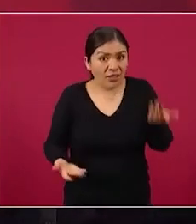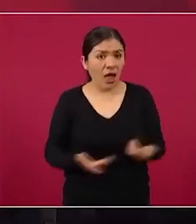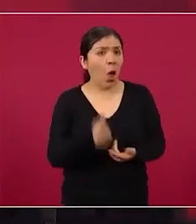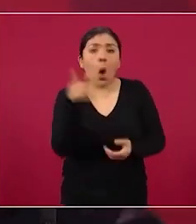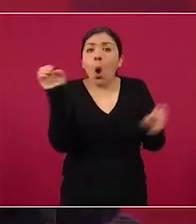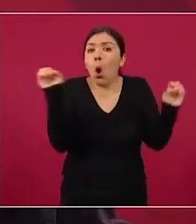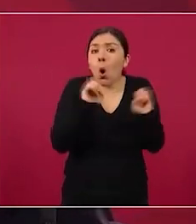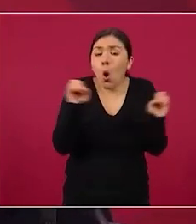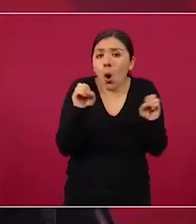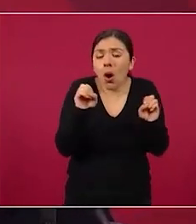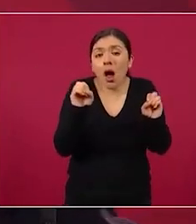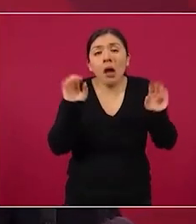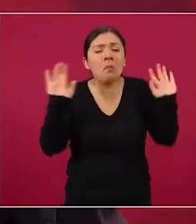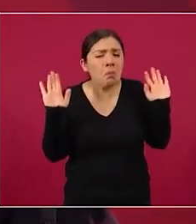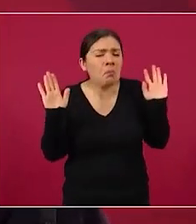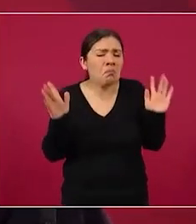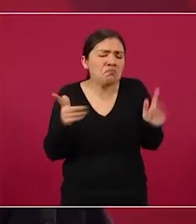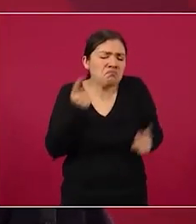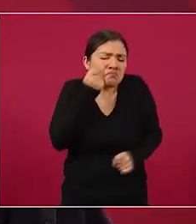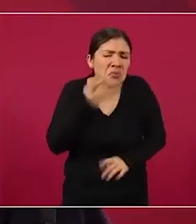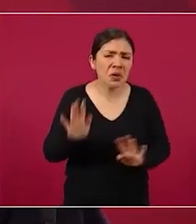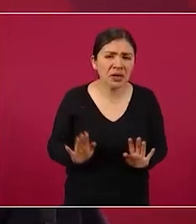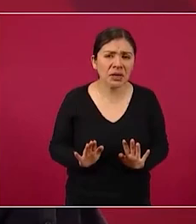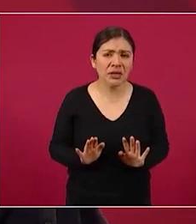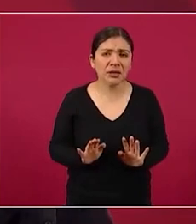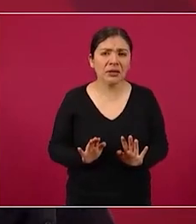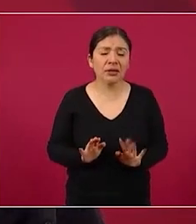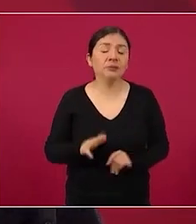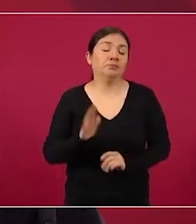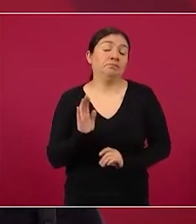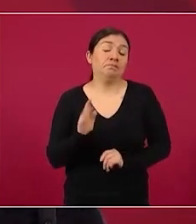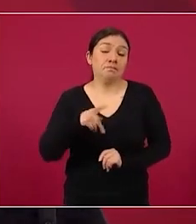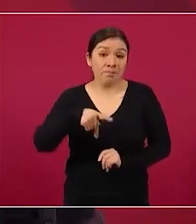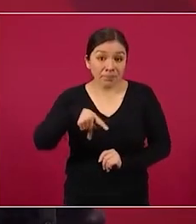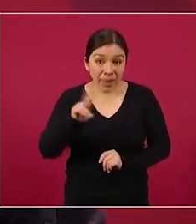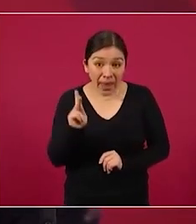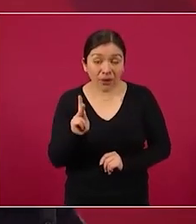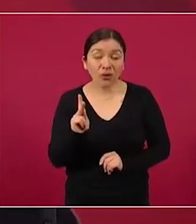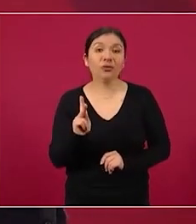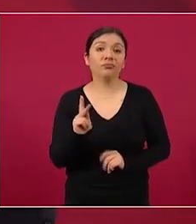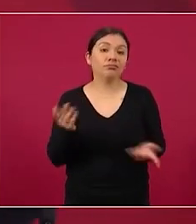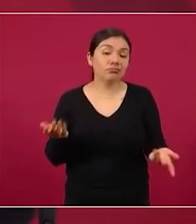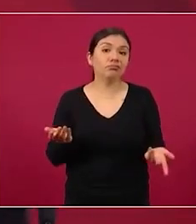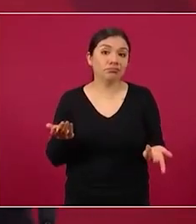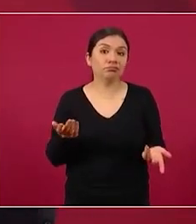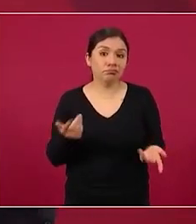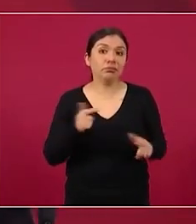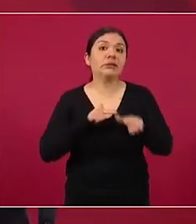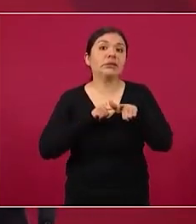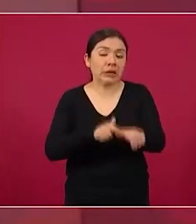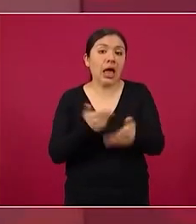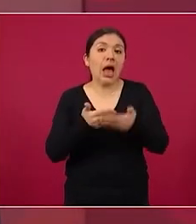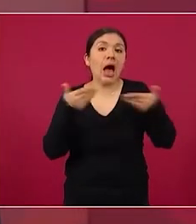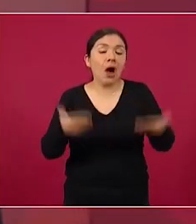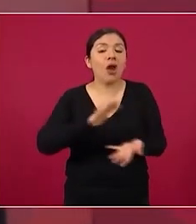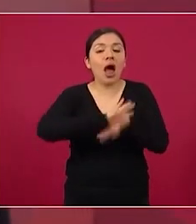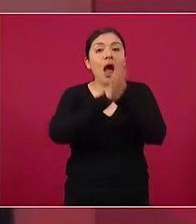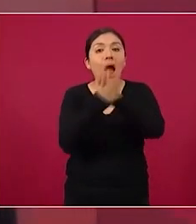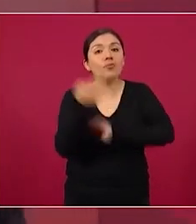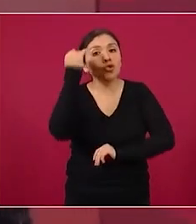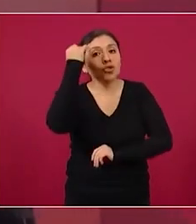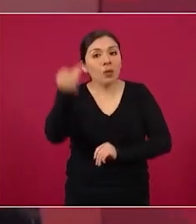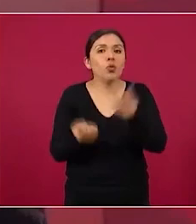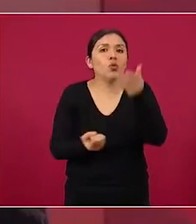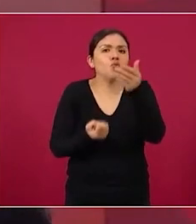han hecho no importa pero vamos a entrar a una etapa nueva